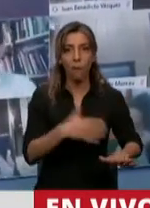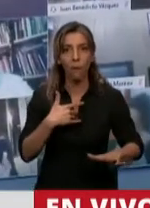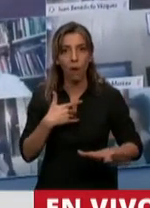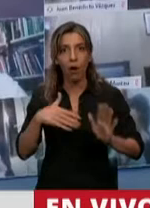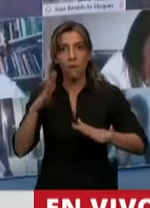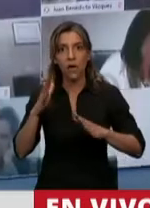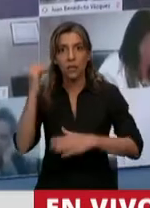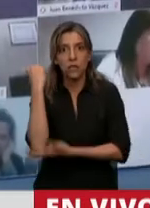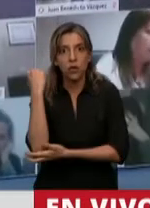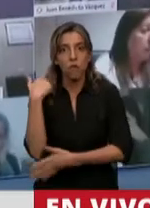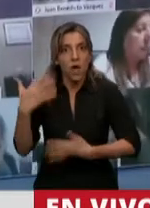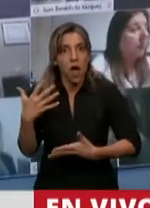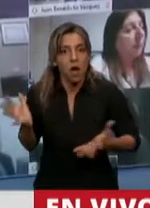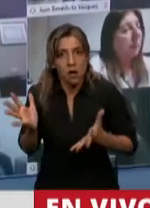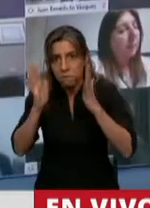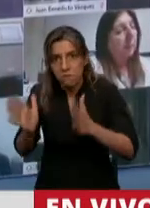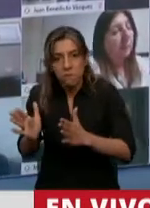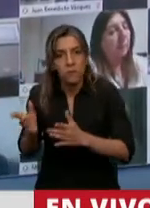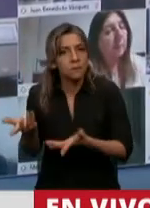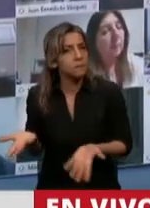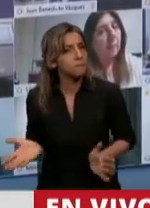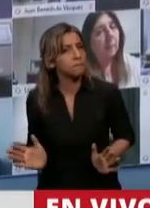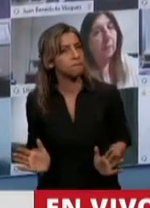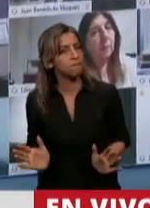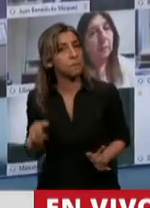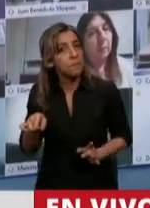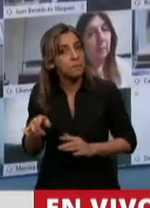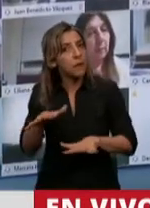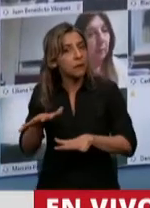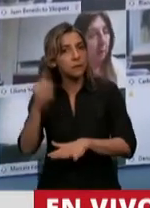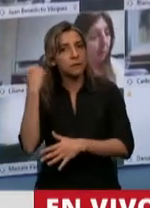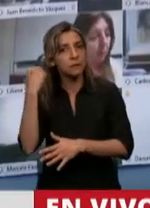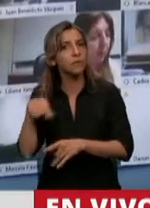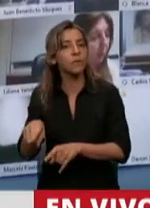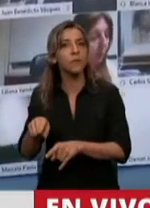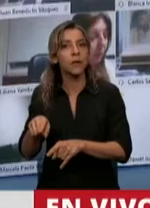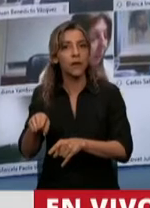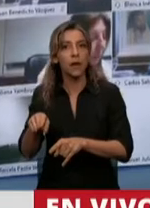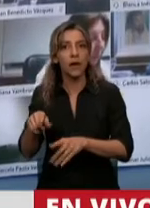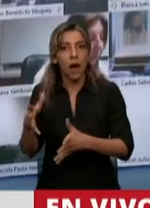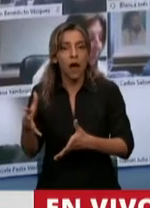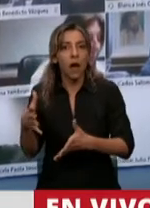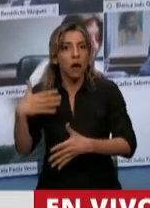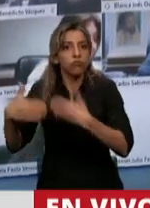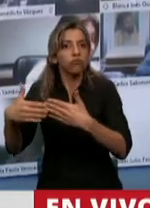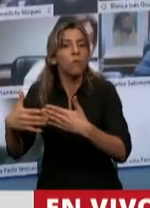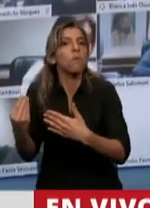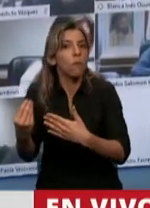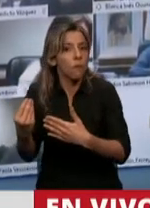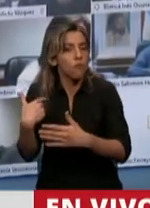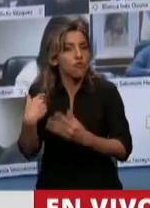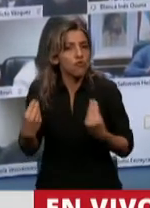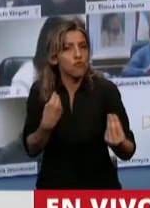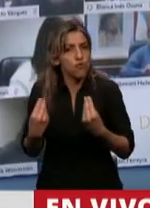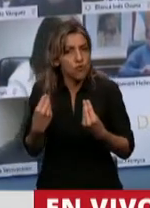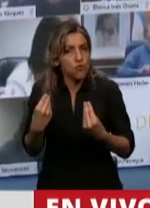esta actividad económica requiere de una presencia muy fuerte del Estado. Y en ese sentido, creo